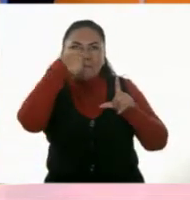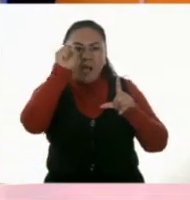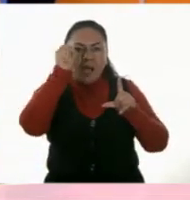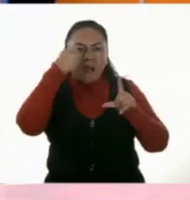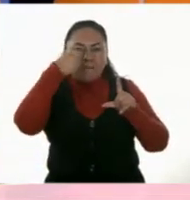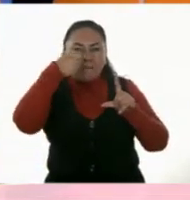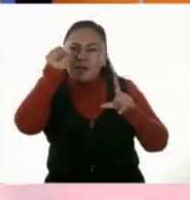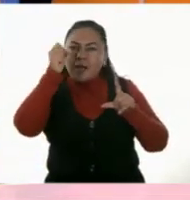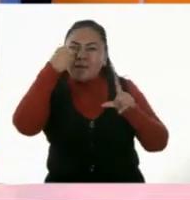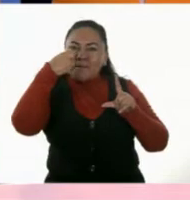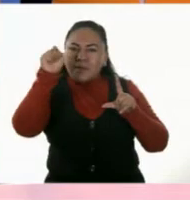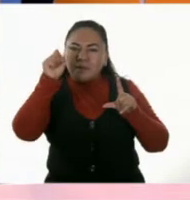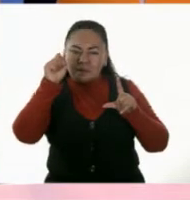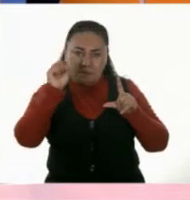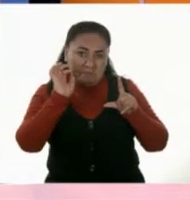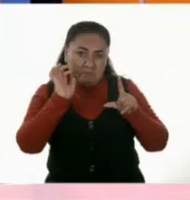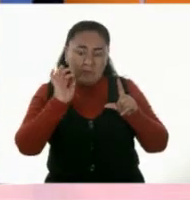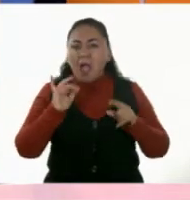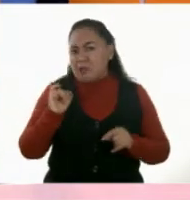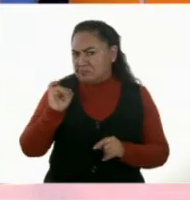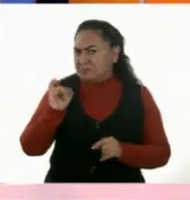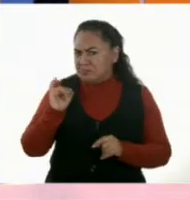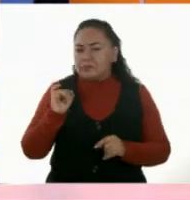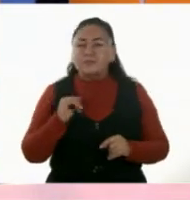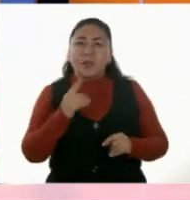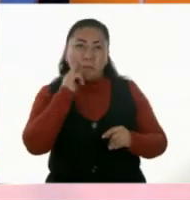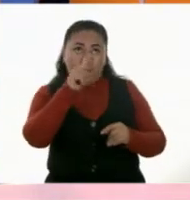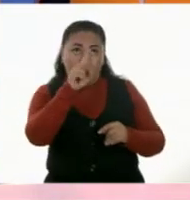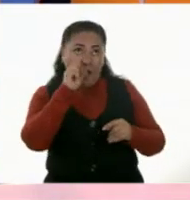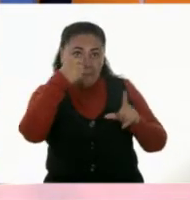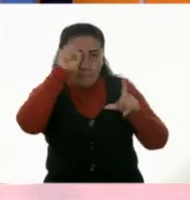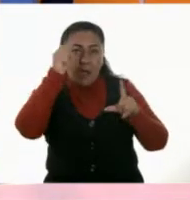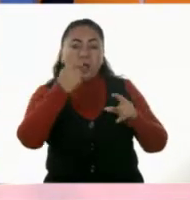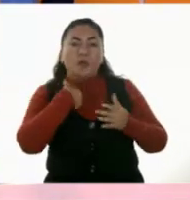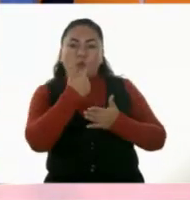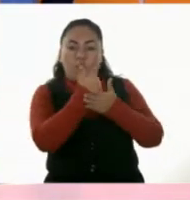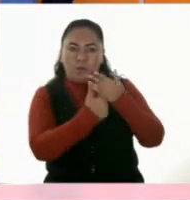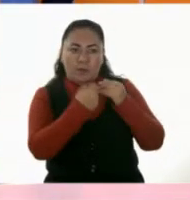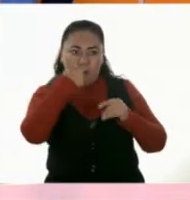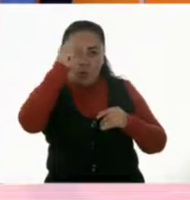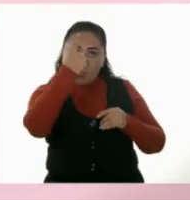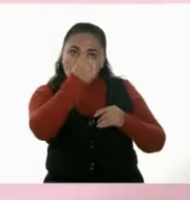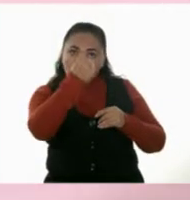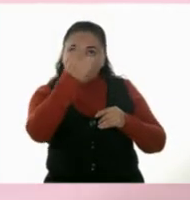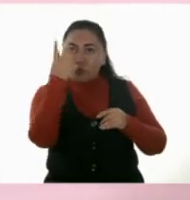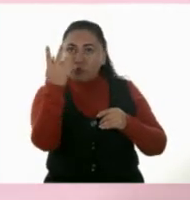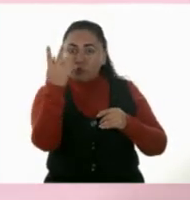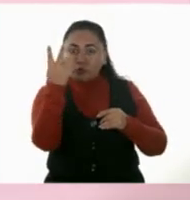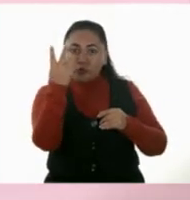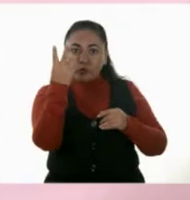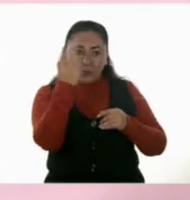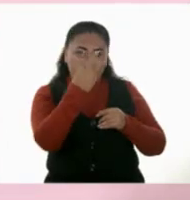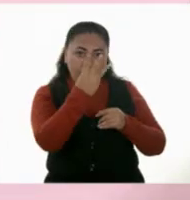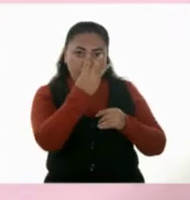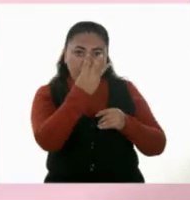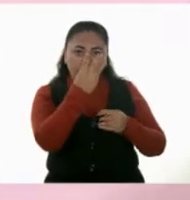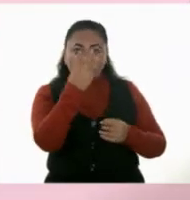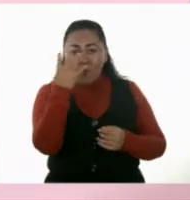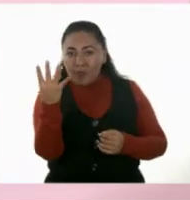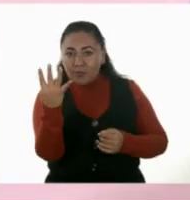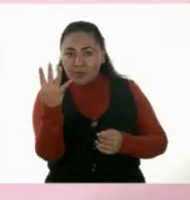decirlo, porque no lo vamos a hacer. Claro. Pero comparando y contando al mismo tiempo. Uno, dos, tres,